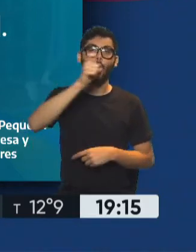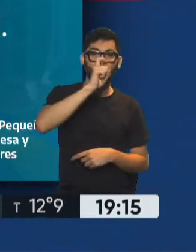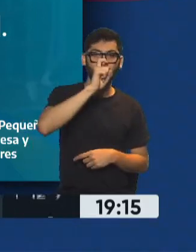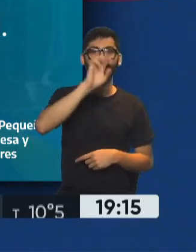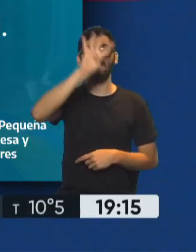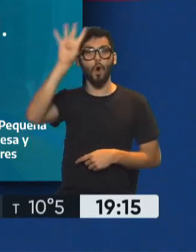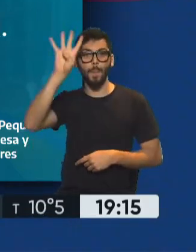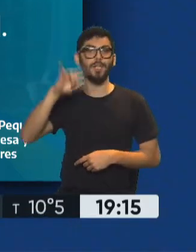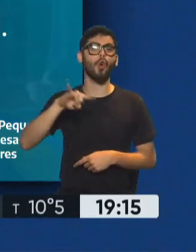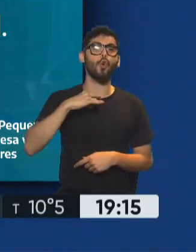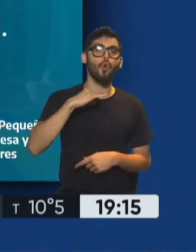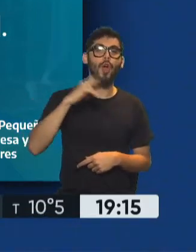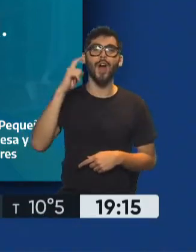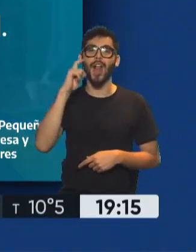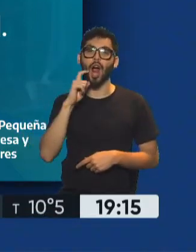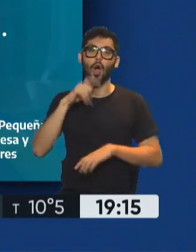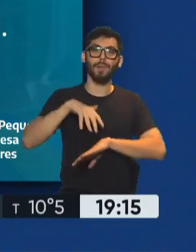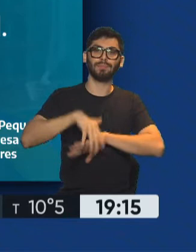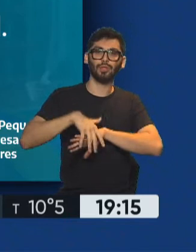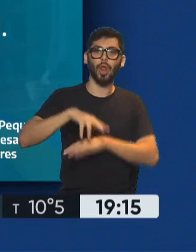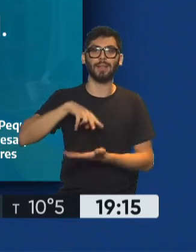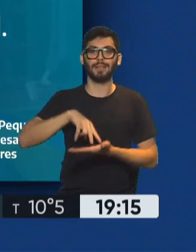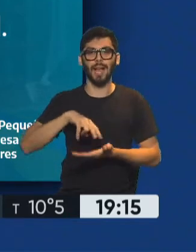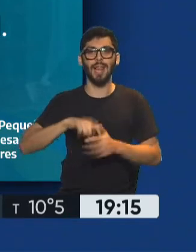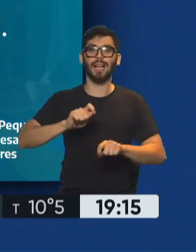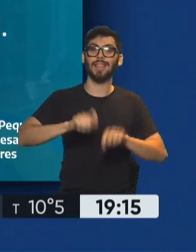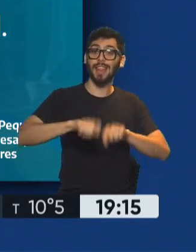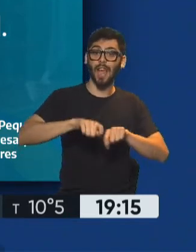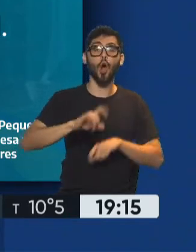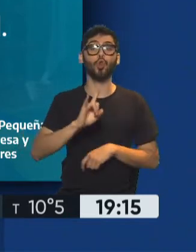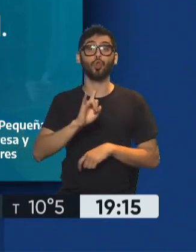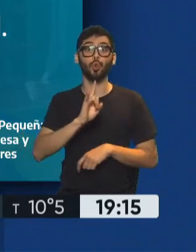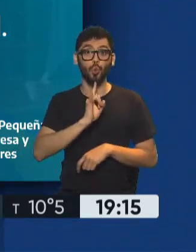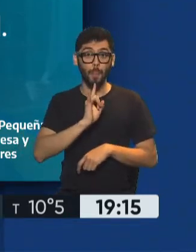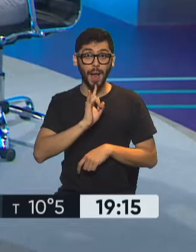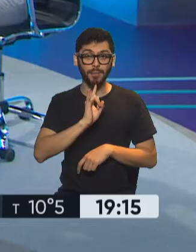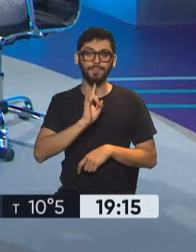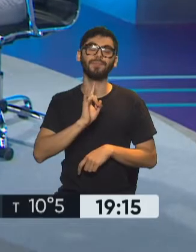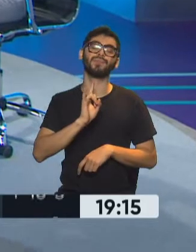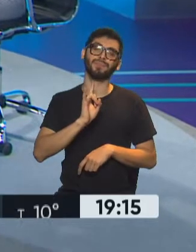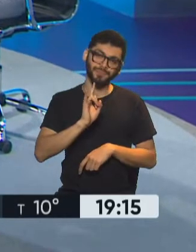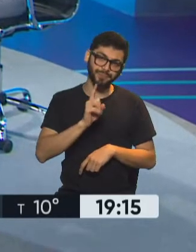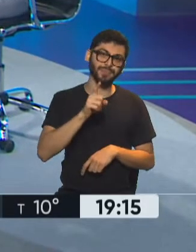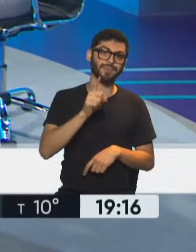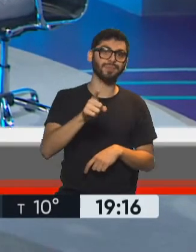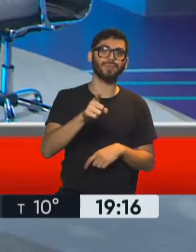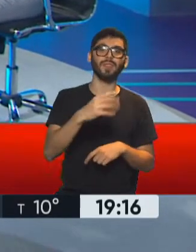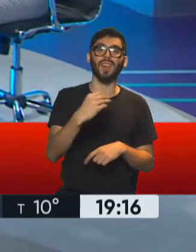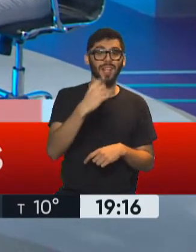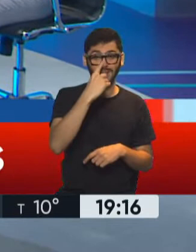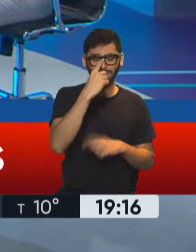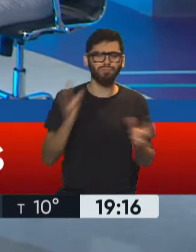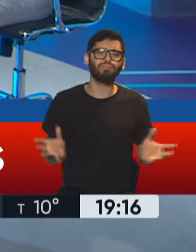Jujuy, de La Rioja, de Misiones, de Salta, de Santiago del Estero y de Tucumán, que permiten una baja en las contribuciones